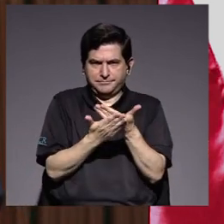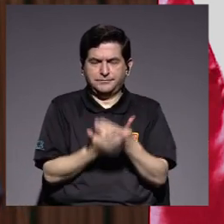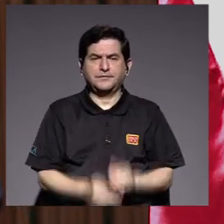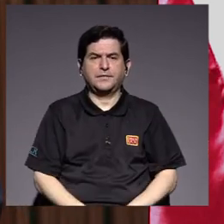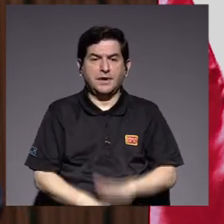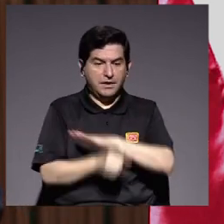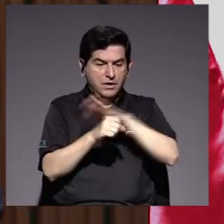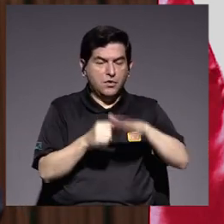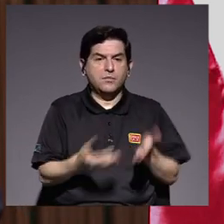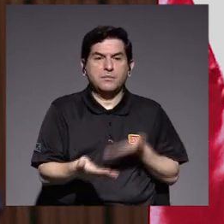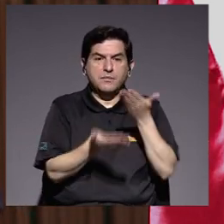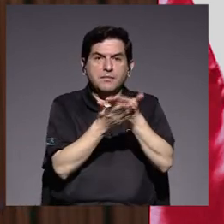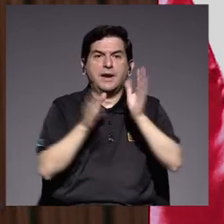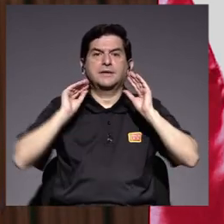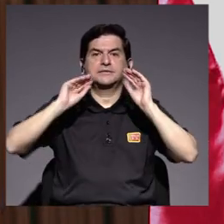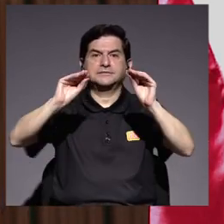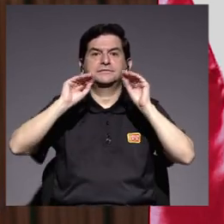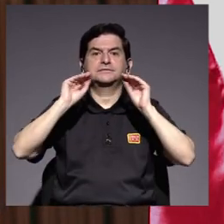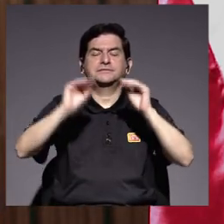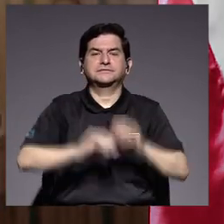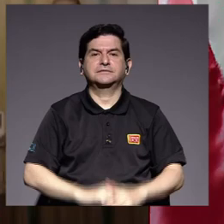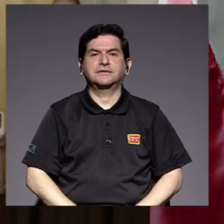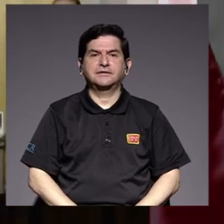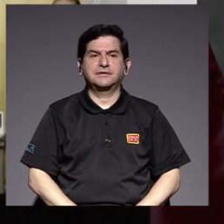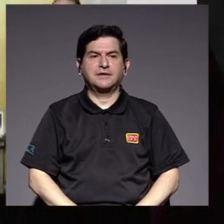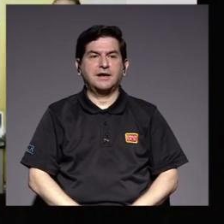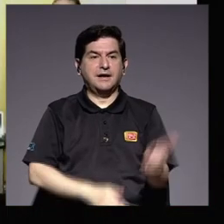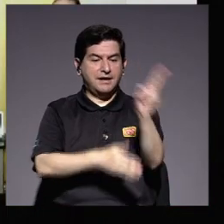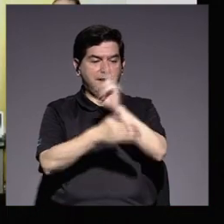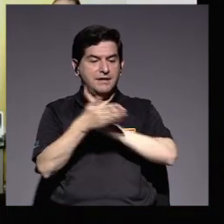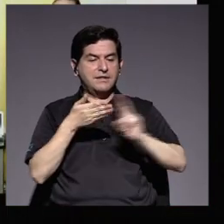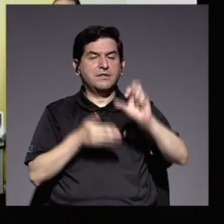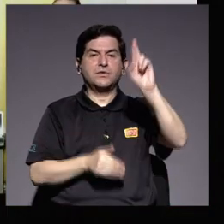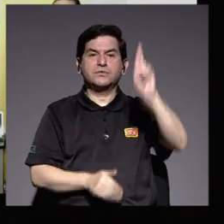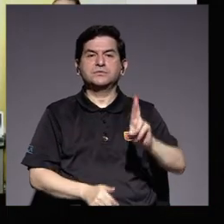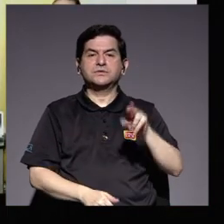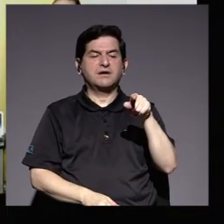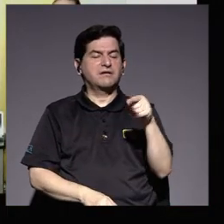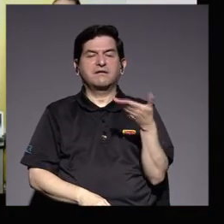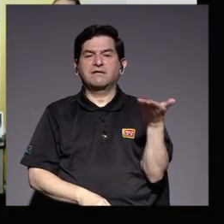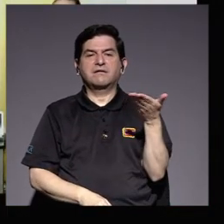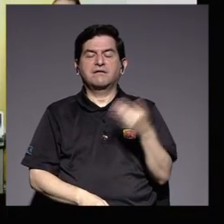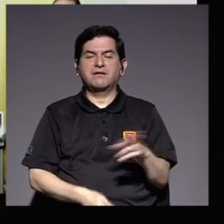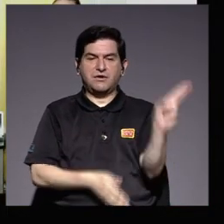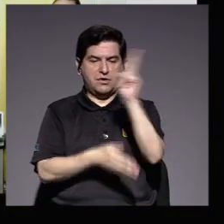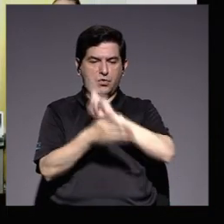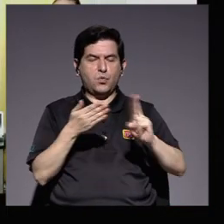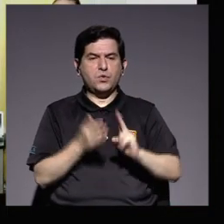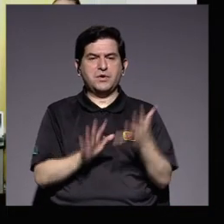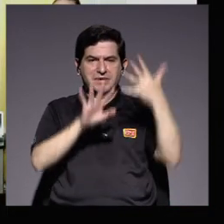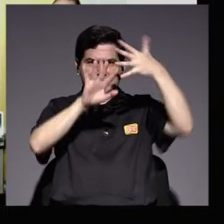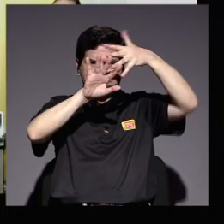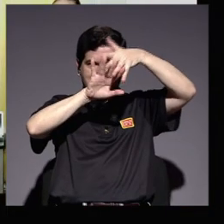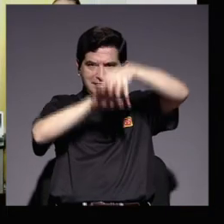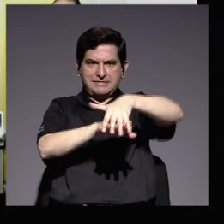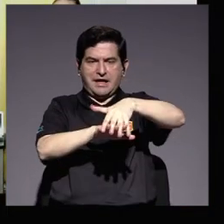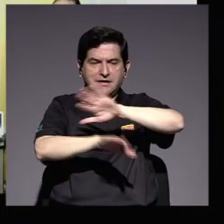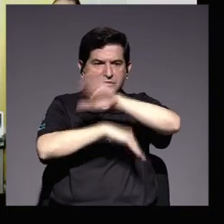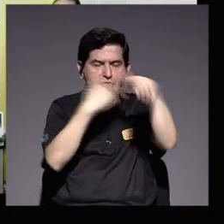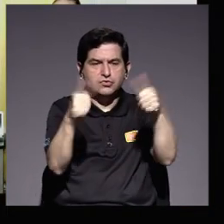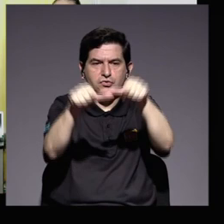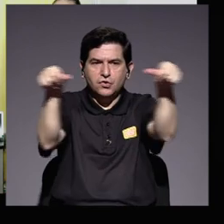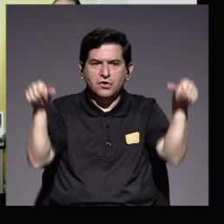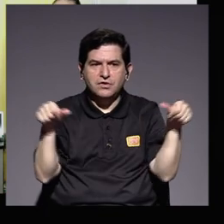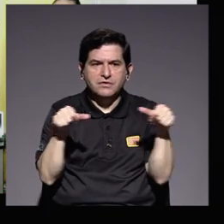nuestra completa oferta académica hace de la universidad de Costa Rica una universidad integral en todas las